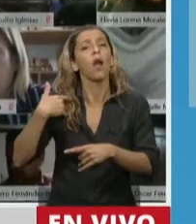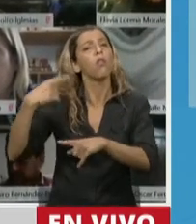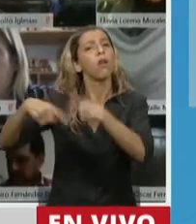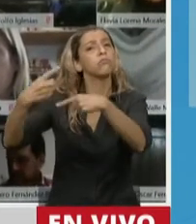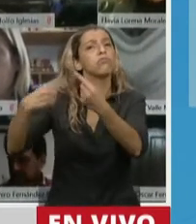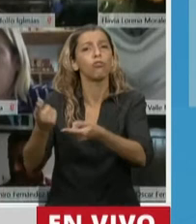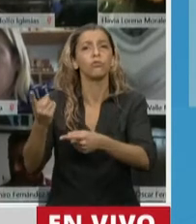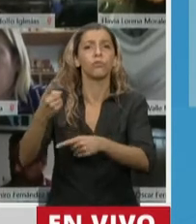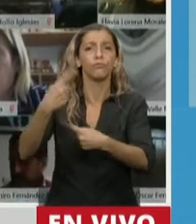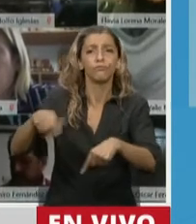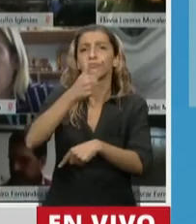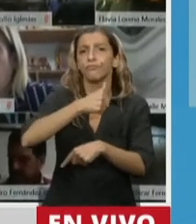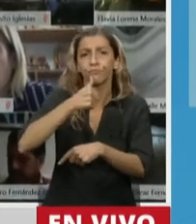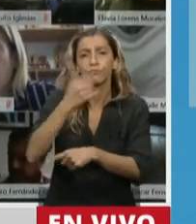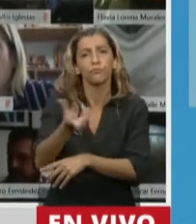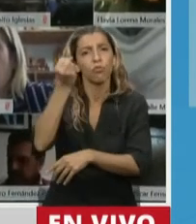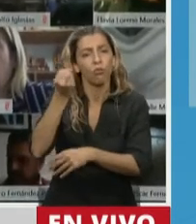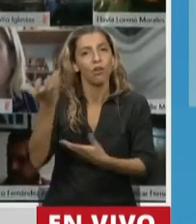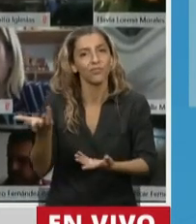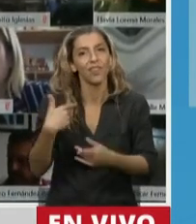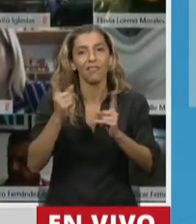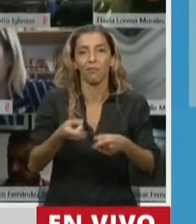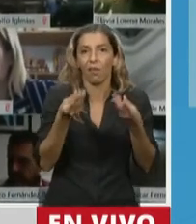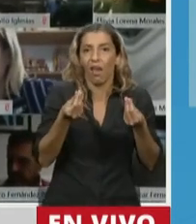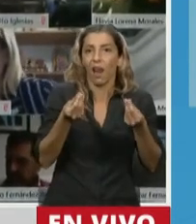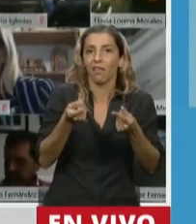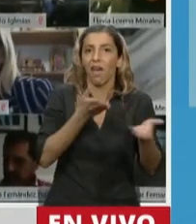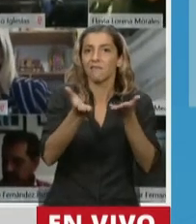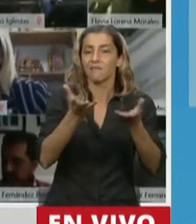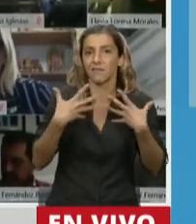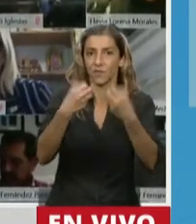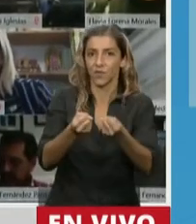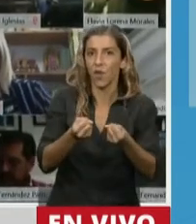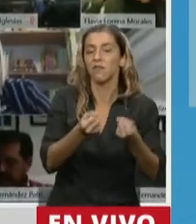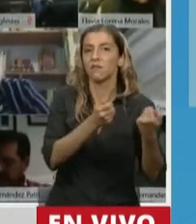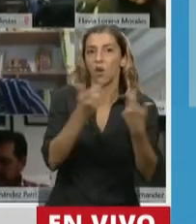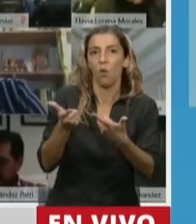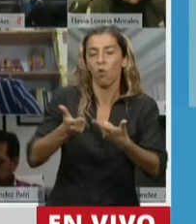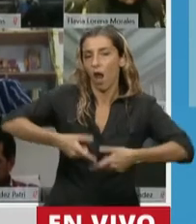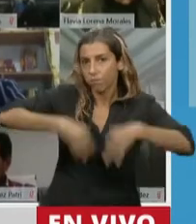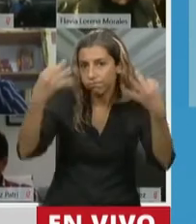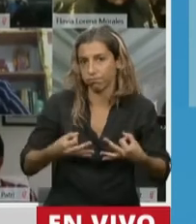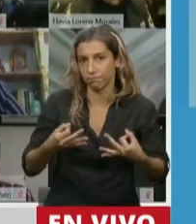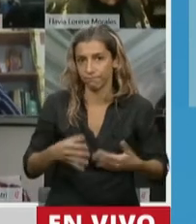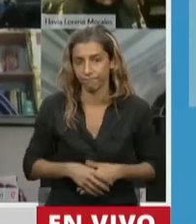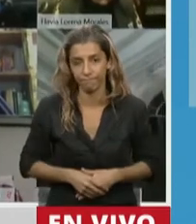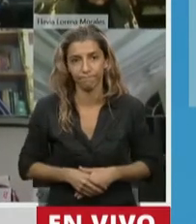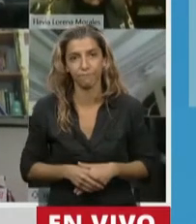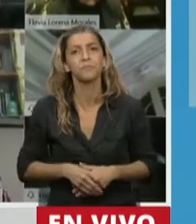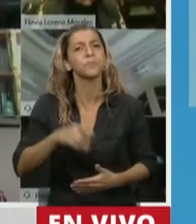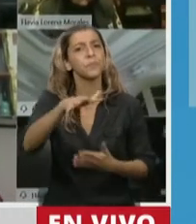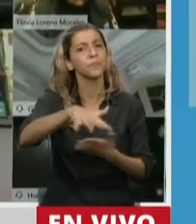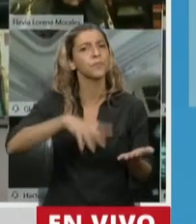y drogas y la calidad de los servicios de salud que creo firmemente que están garantizados. El dictamen